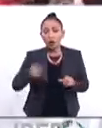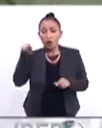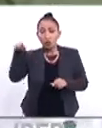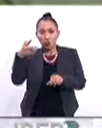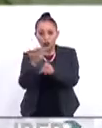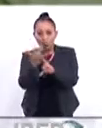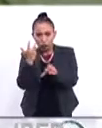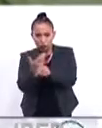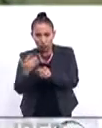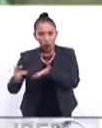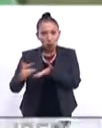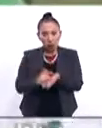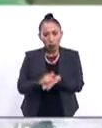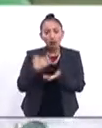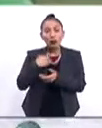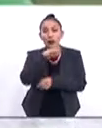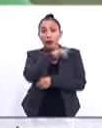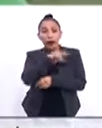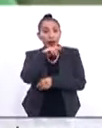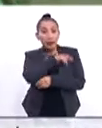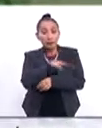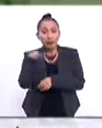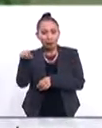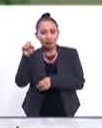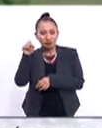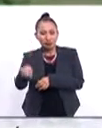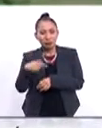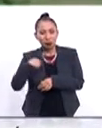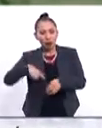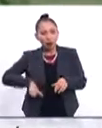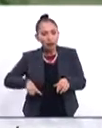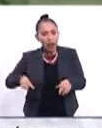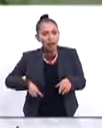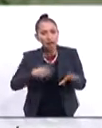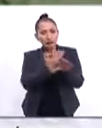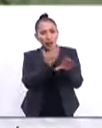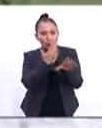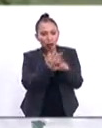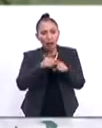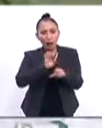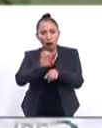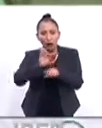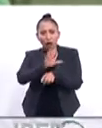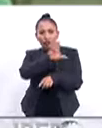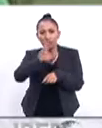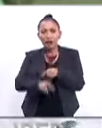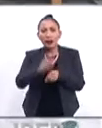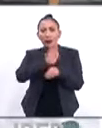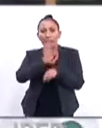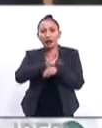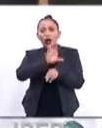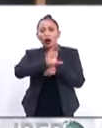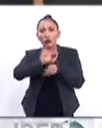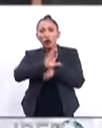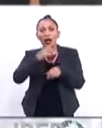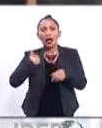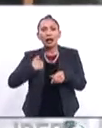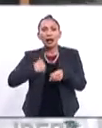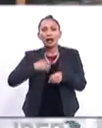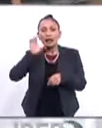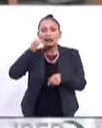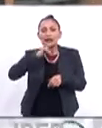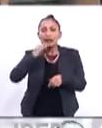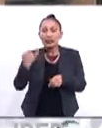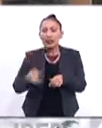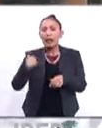entre ellos el de Estados Unidos. Inmediatamente, precisamente gobiernos, el de Estados Unidos, Ecuador, Costa Rica, Brasil, Colombia, Canadá, Perú,